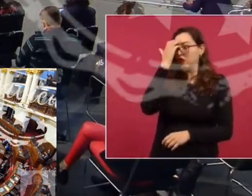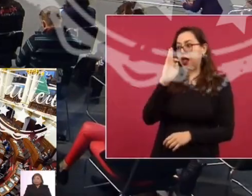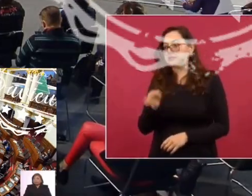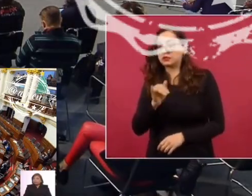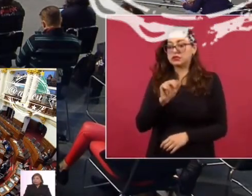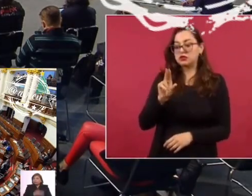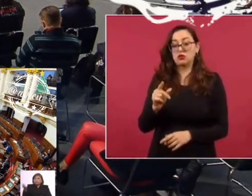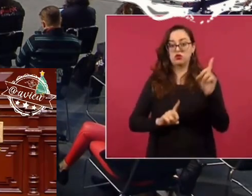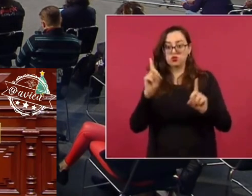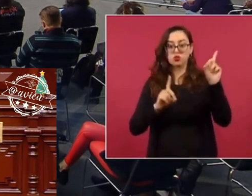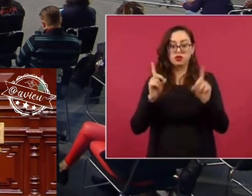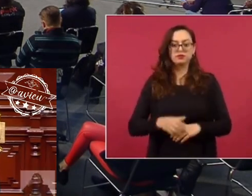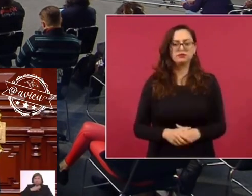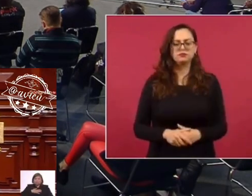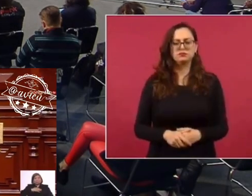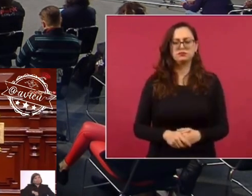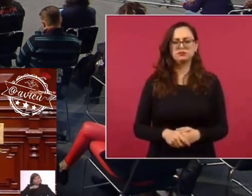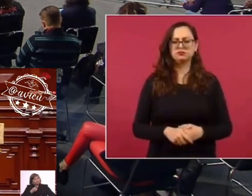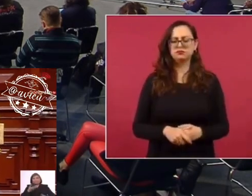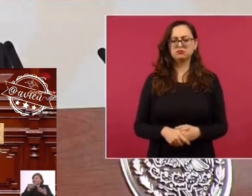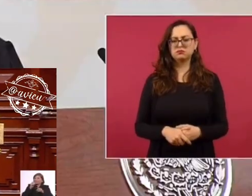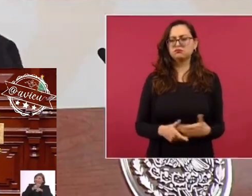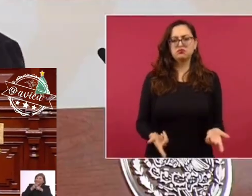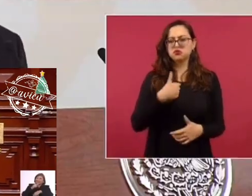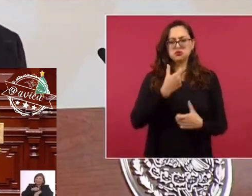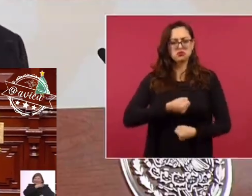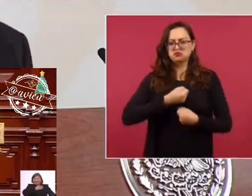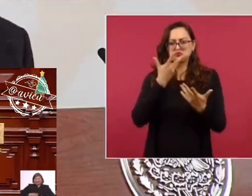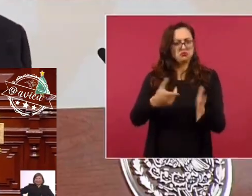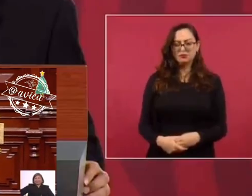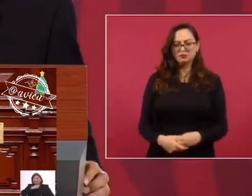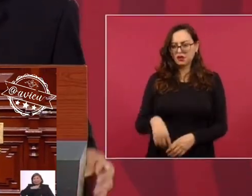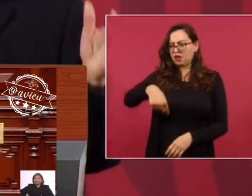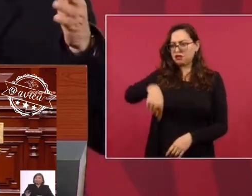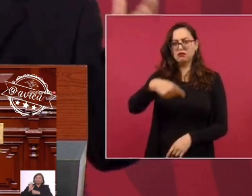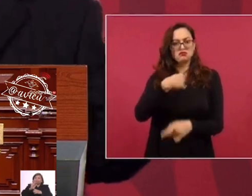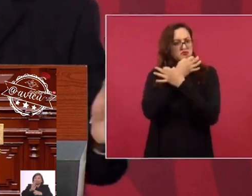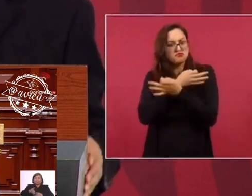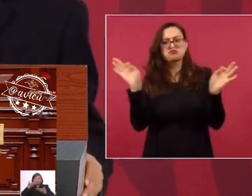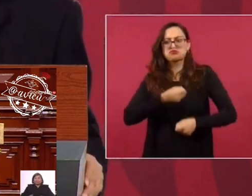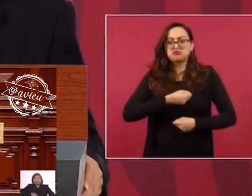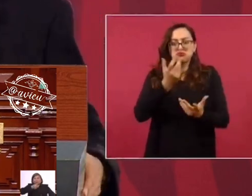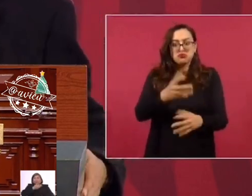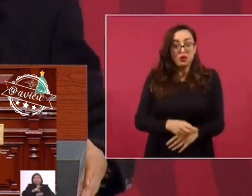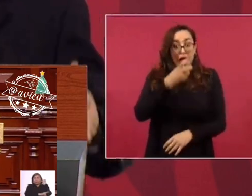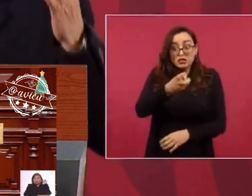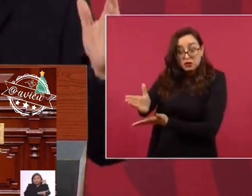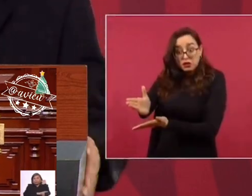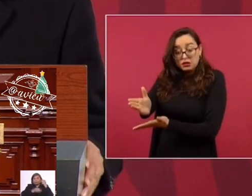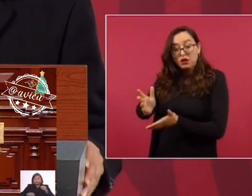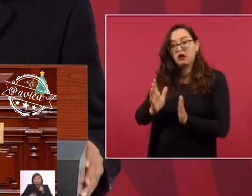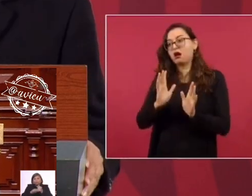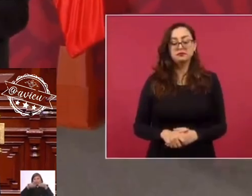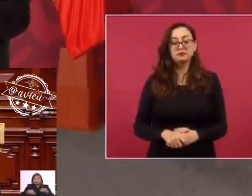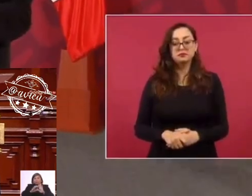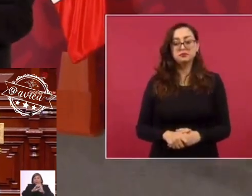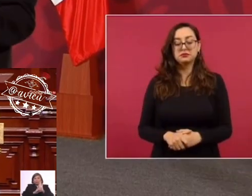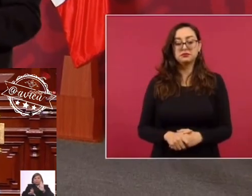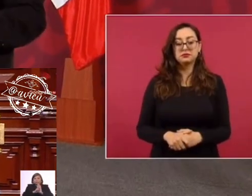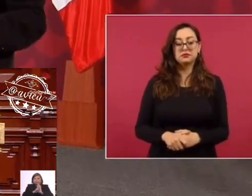Pues lo que he expresado ha sido público, lo he dicho aquí. Si eso es enjerencismo, pues